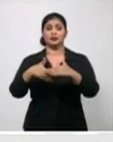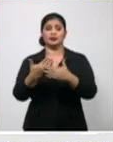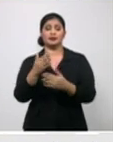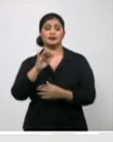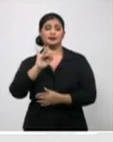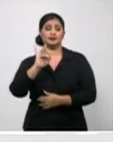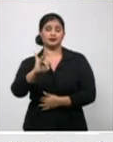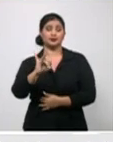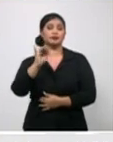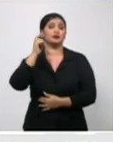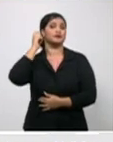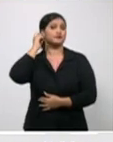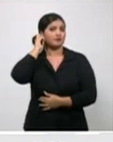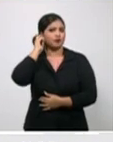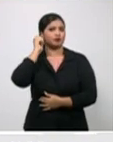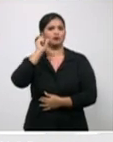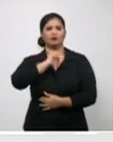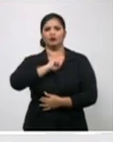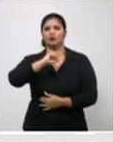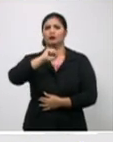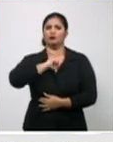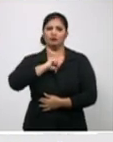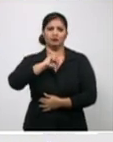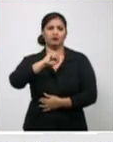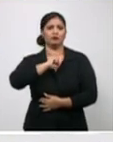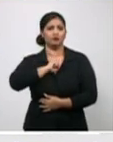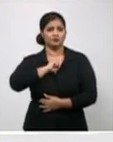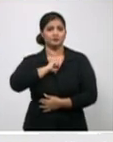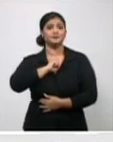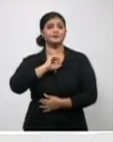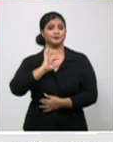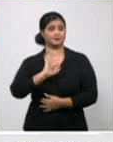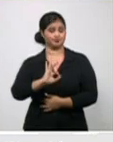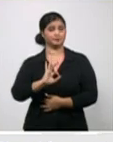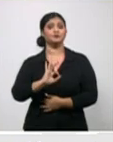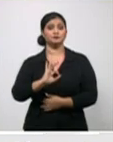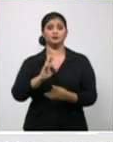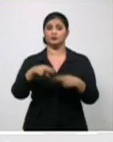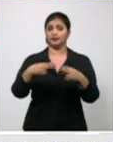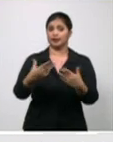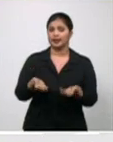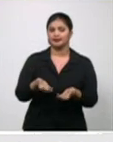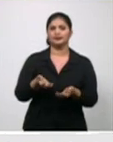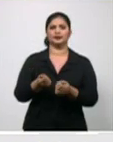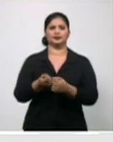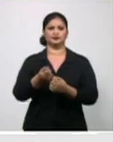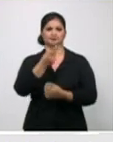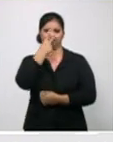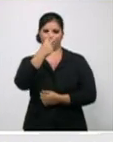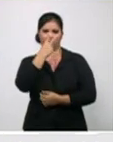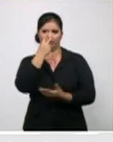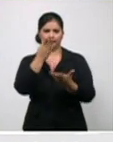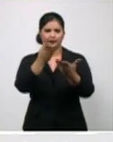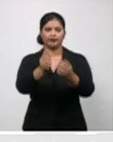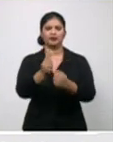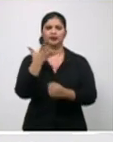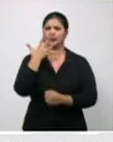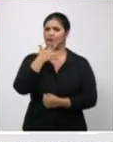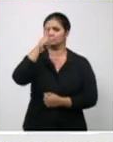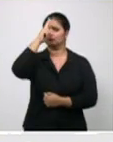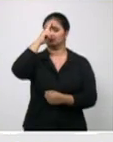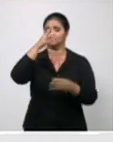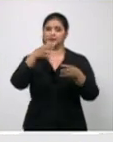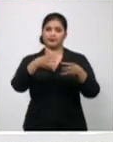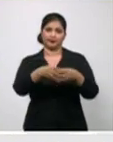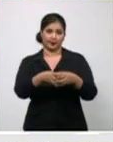con tos y falta de aire. Se valoró por el médico de la familia, se realizó